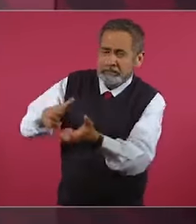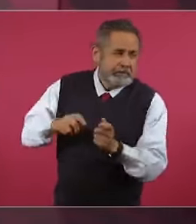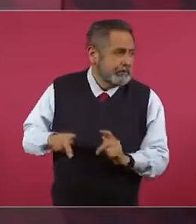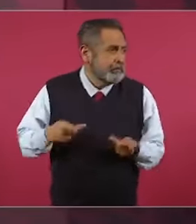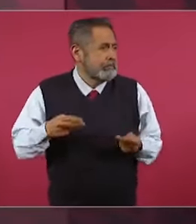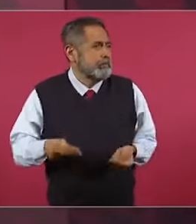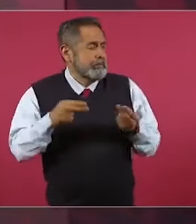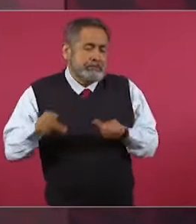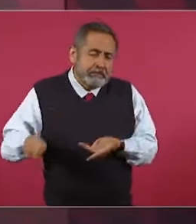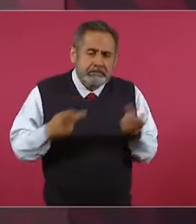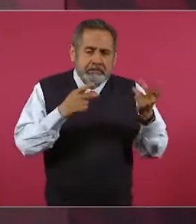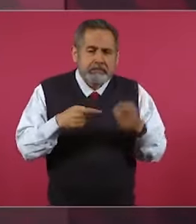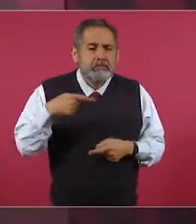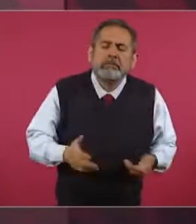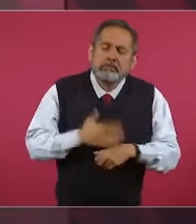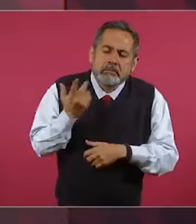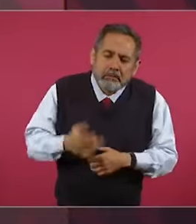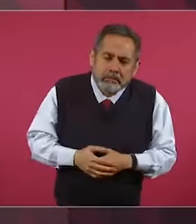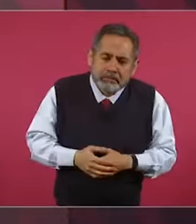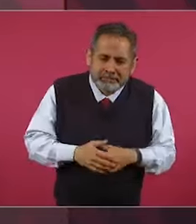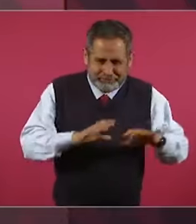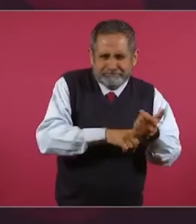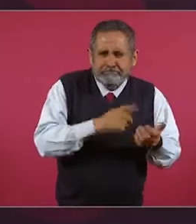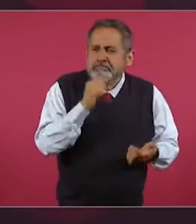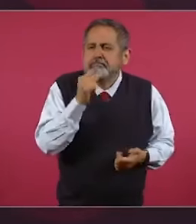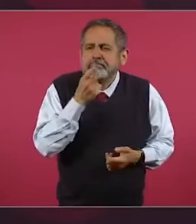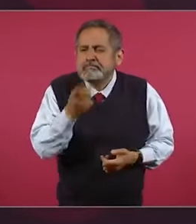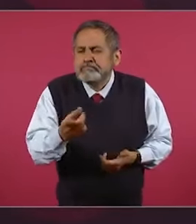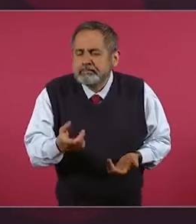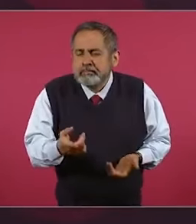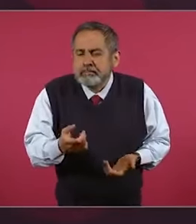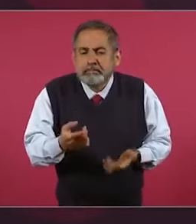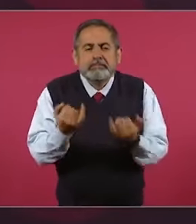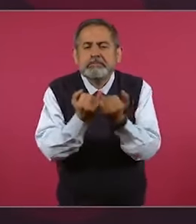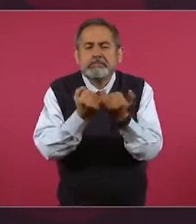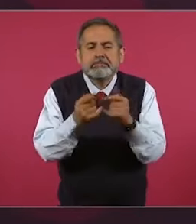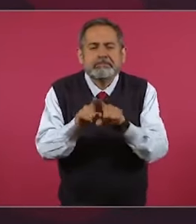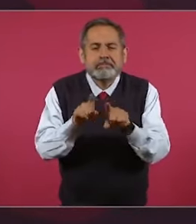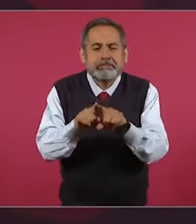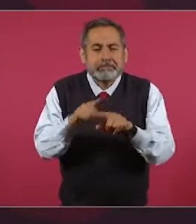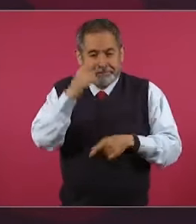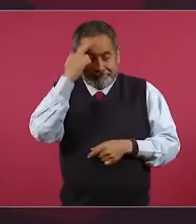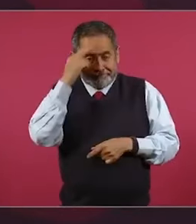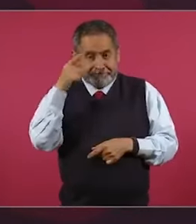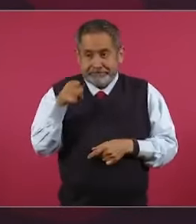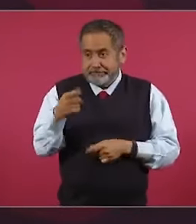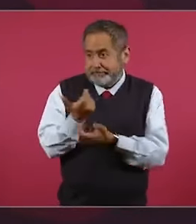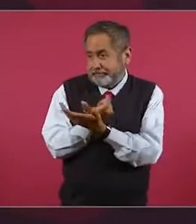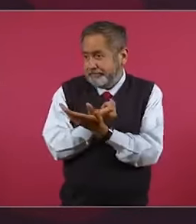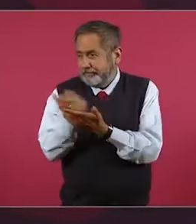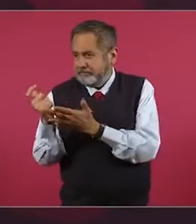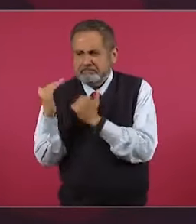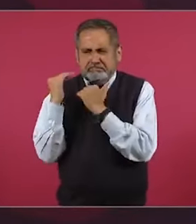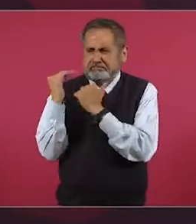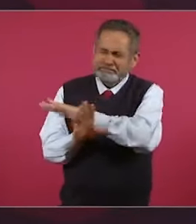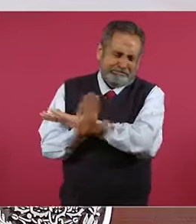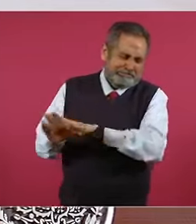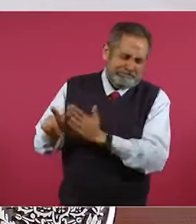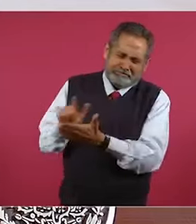¿Por qué no se manifestaron cuando decidieron congelar los salarios de los trabajadores?